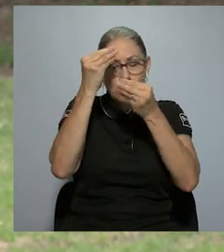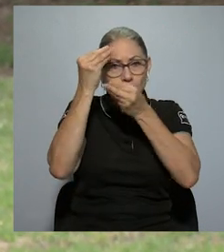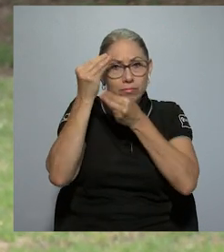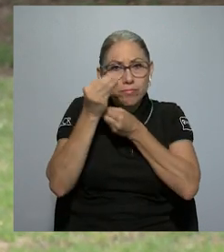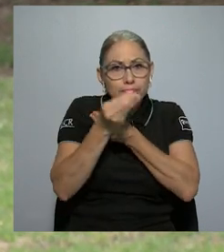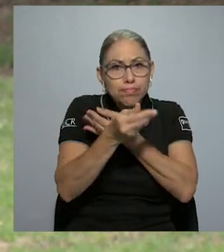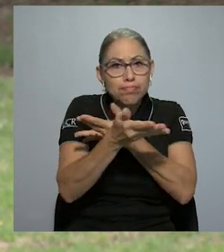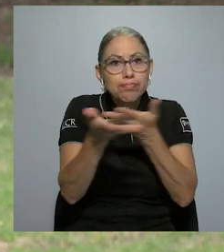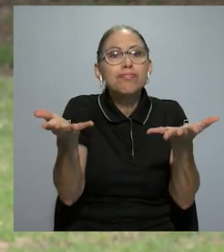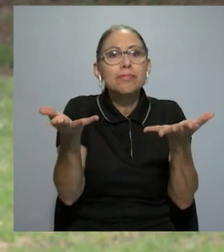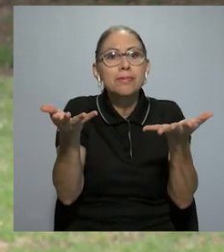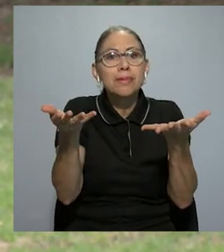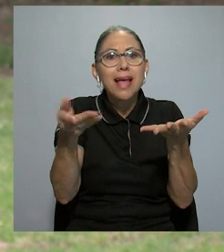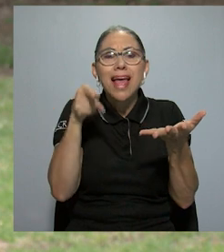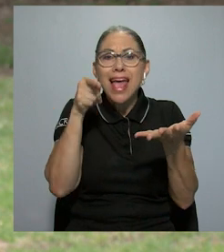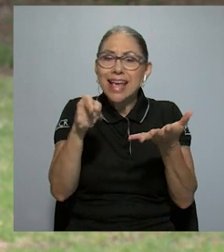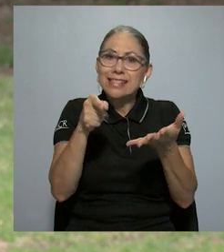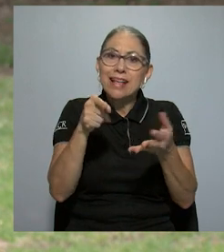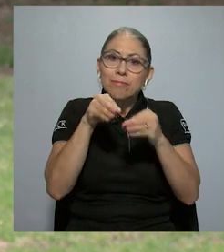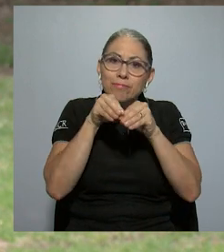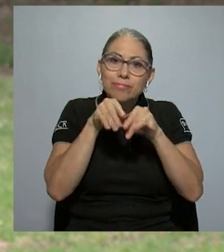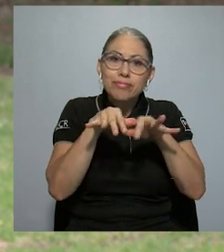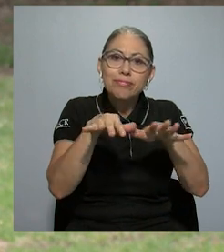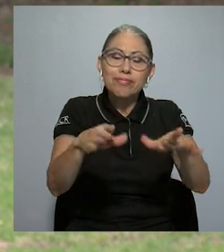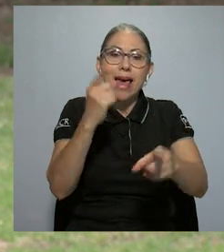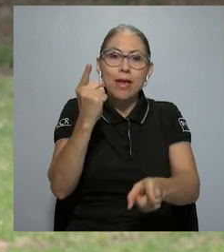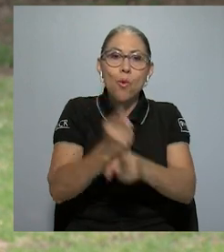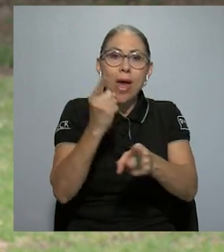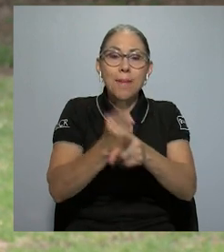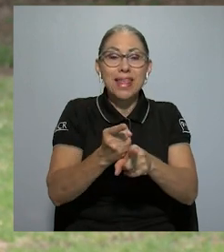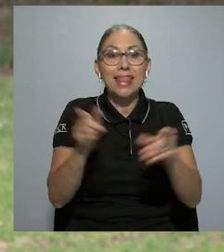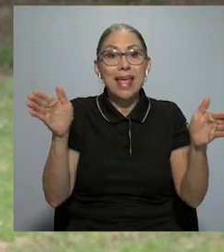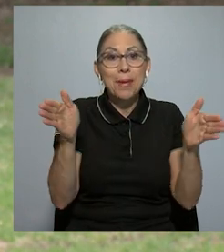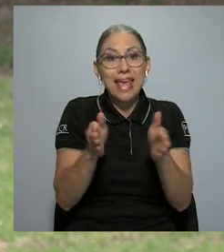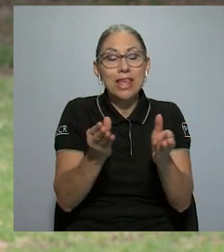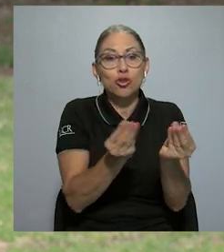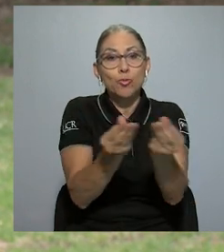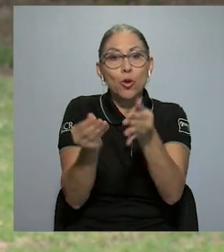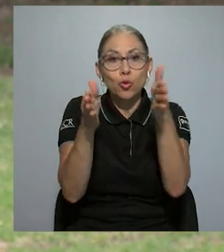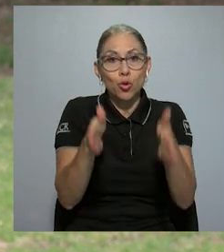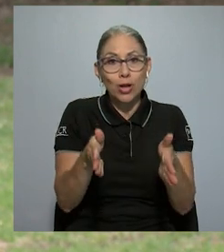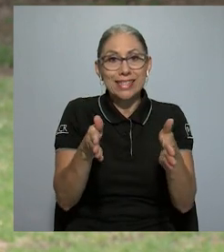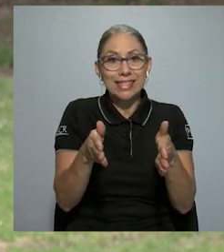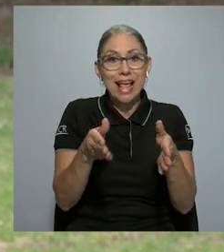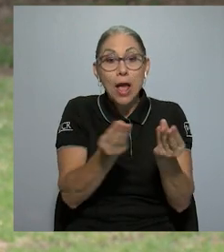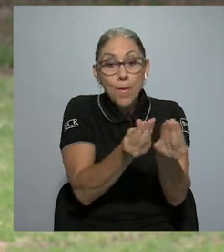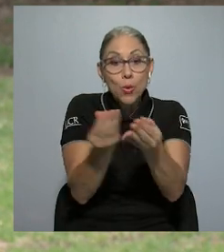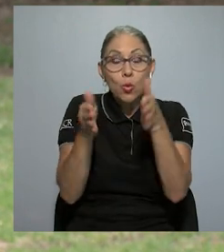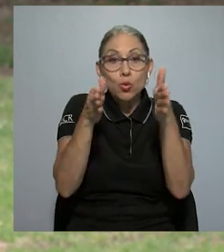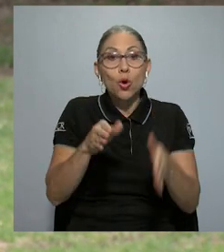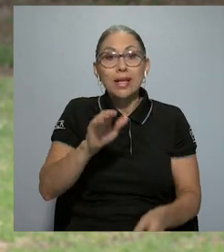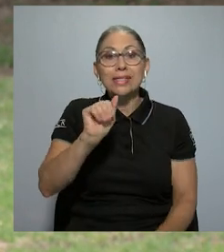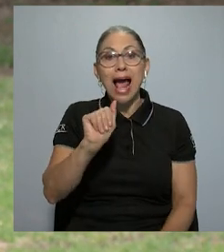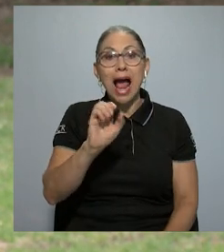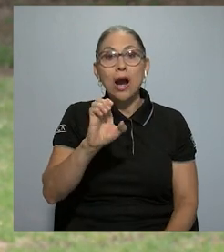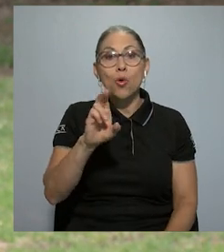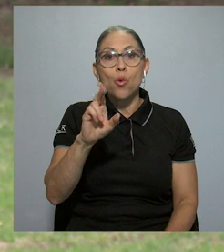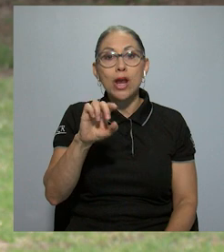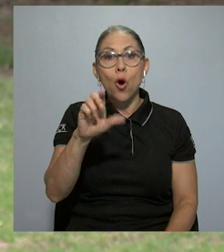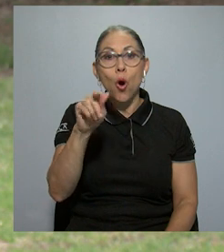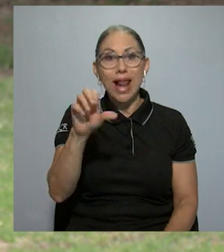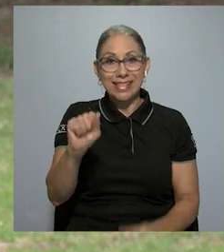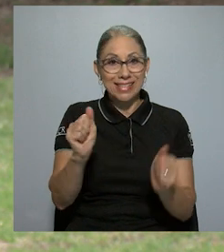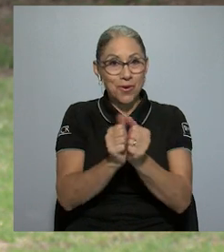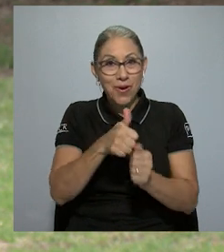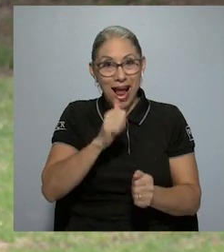esa información se transmite adecuadamente a los pequeños productores. Los pequeños productores acuícolas en realidad la